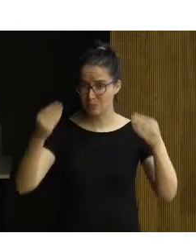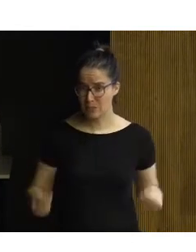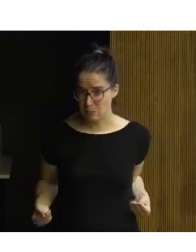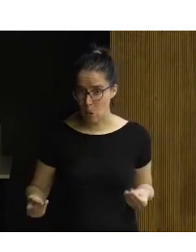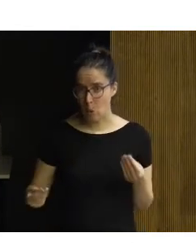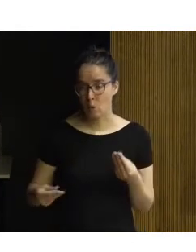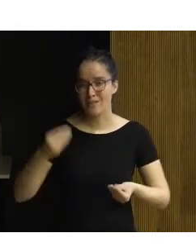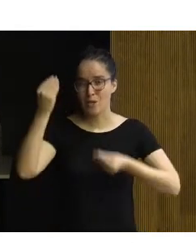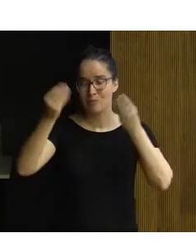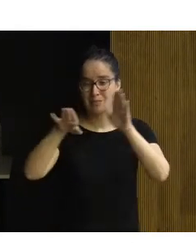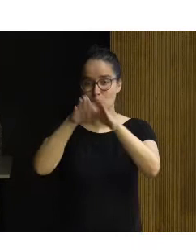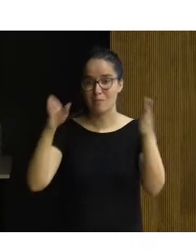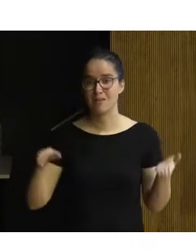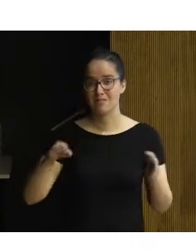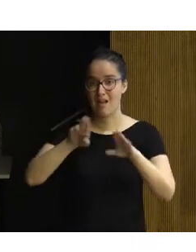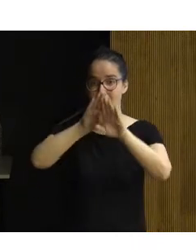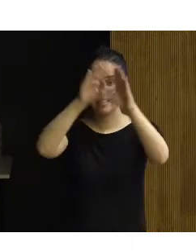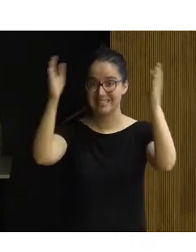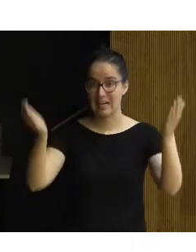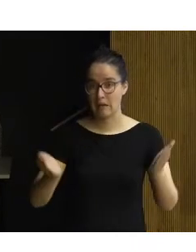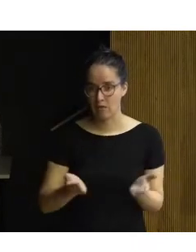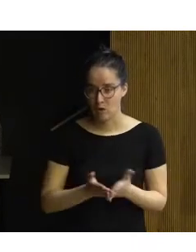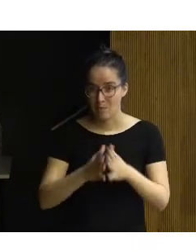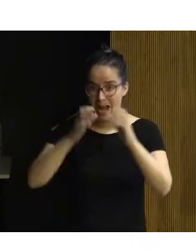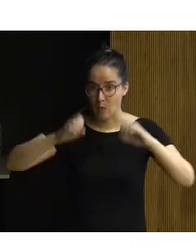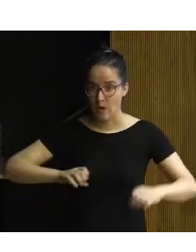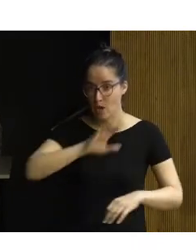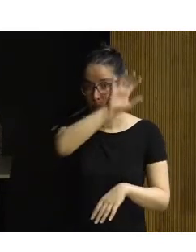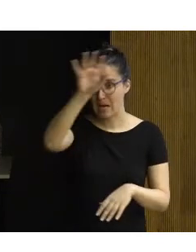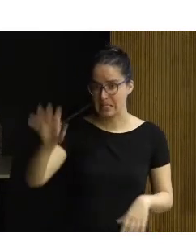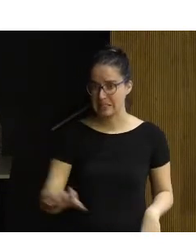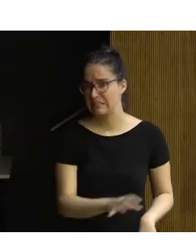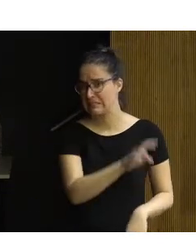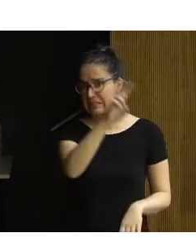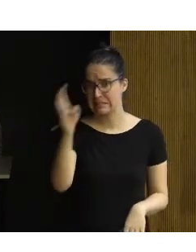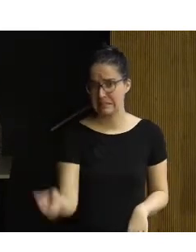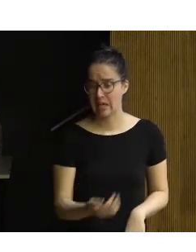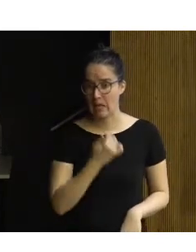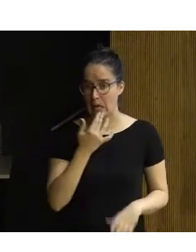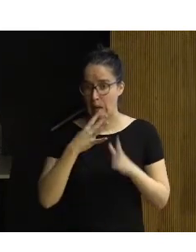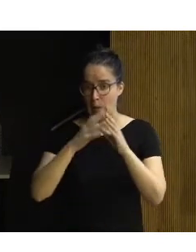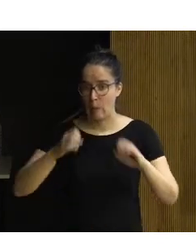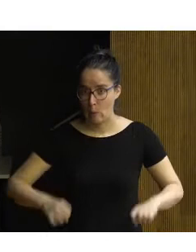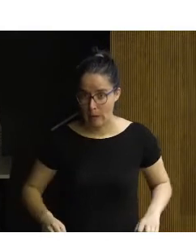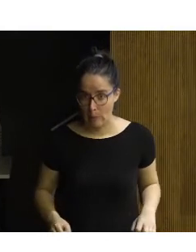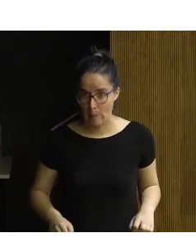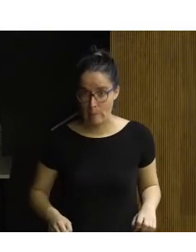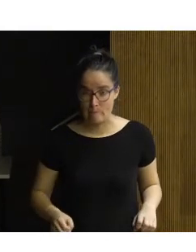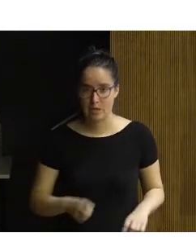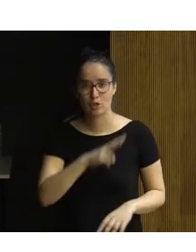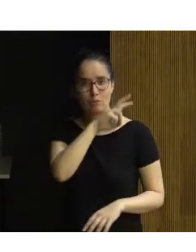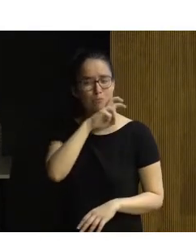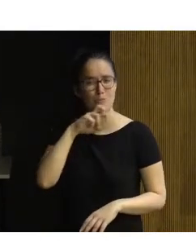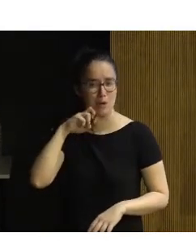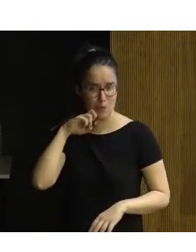pensamos en una mesa internacional, el que se pongan de acuerdo diferentes países en algo, hasta donde se llegue, es el valor